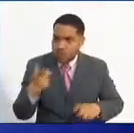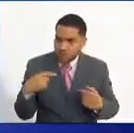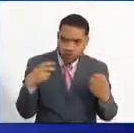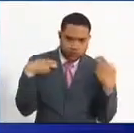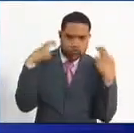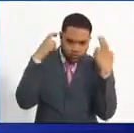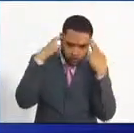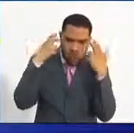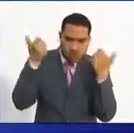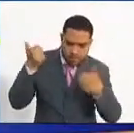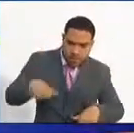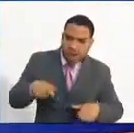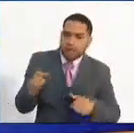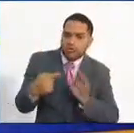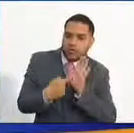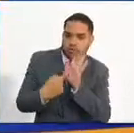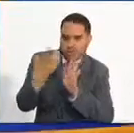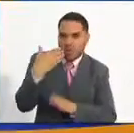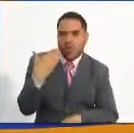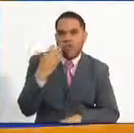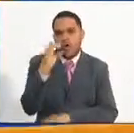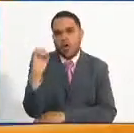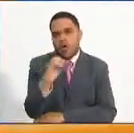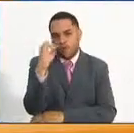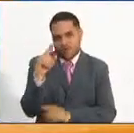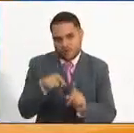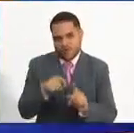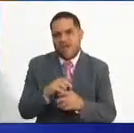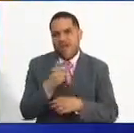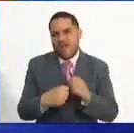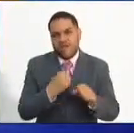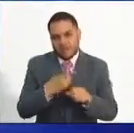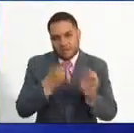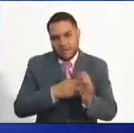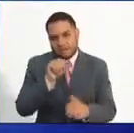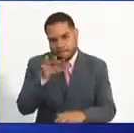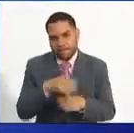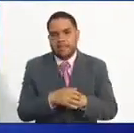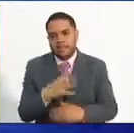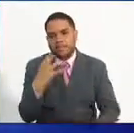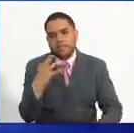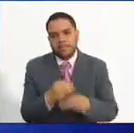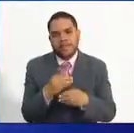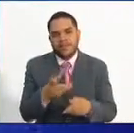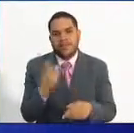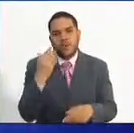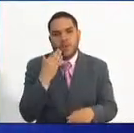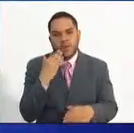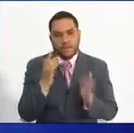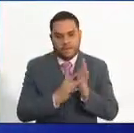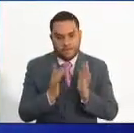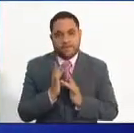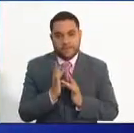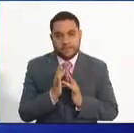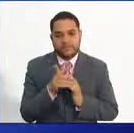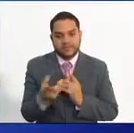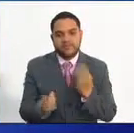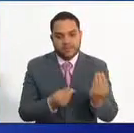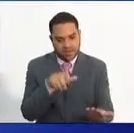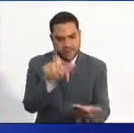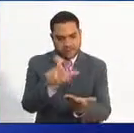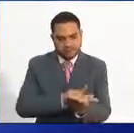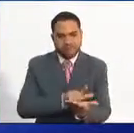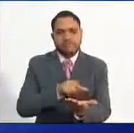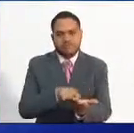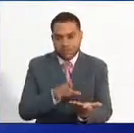Y eso se dio en el mes de octubre del año 2014. Seguido de eso, en el mes de abril fue publicada la lista